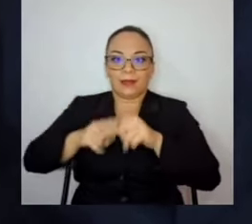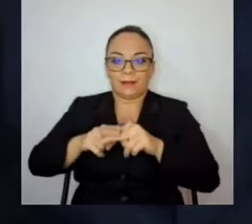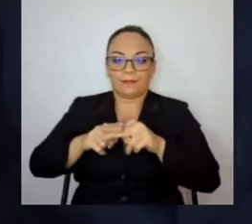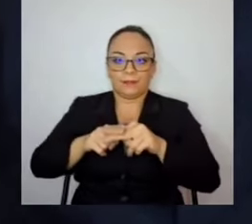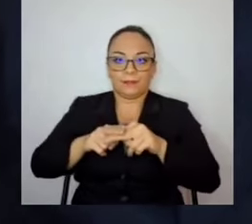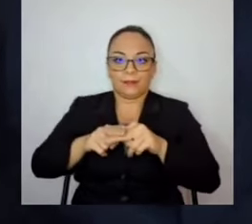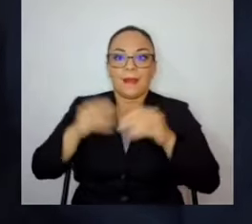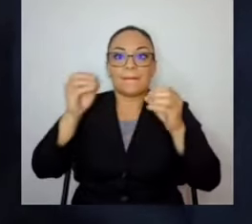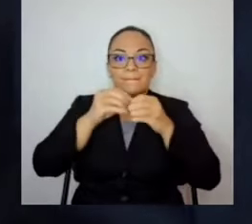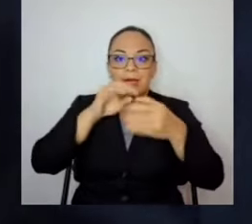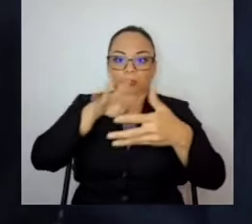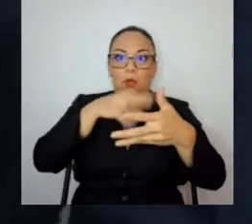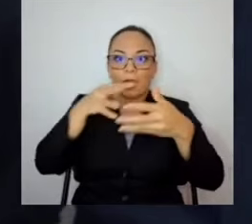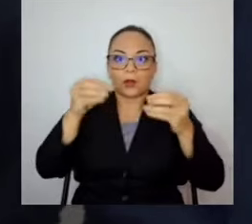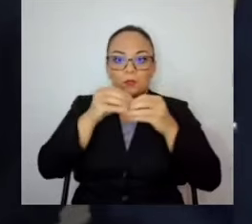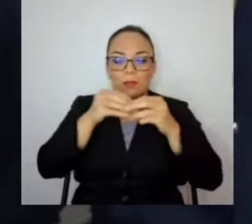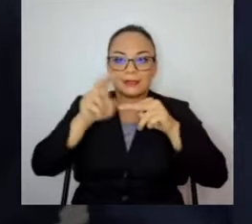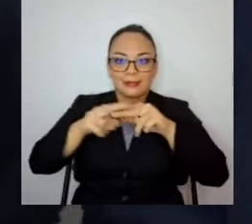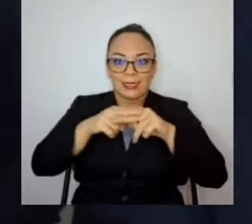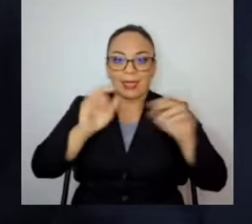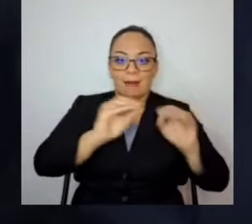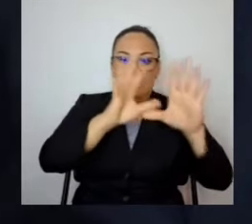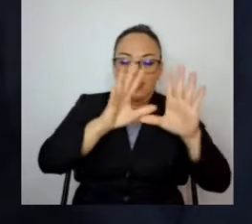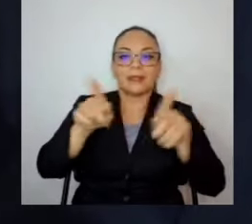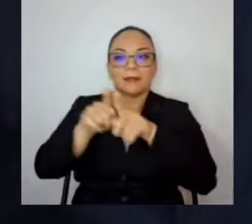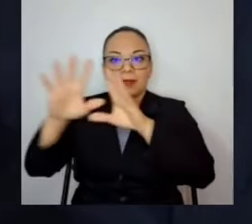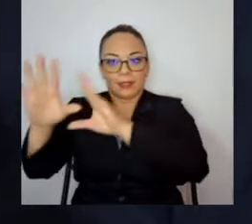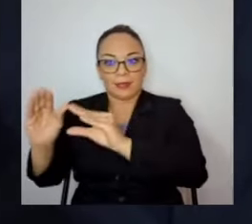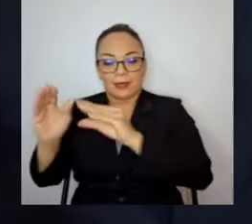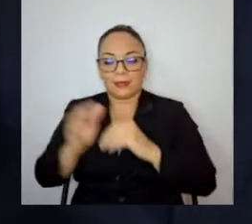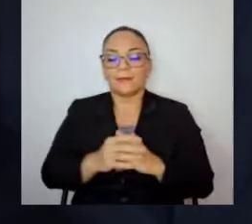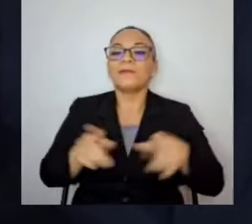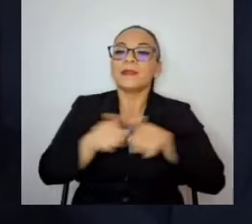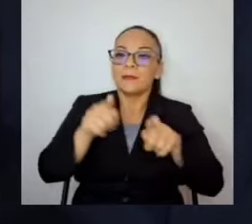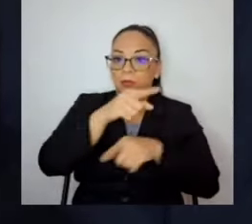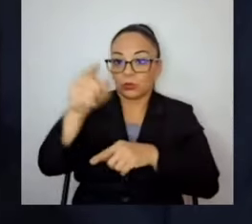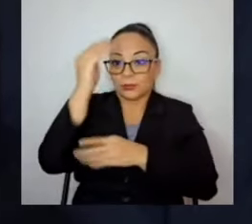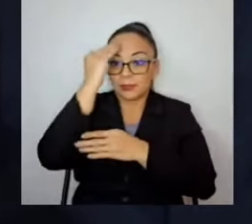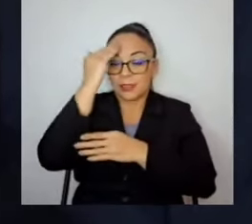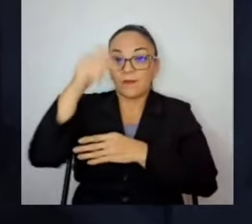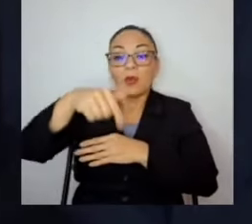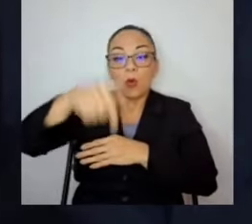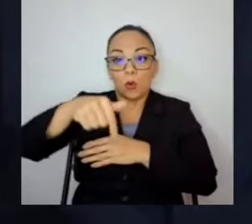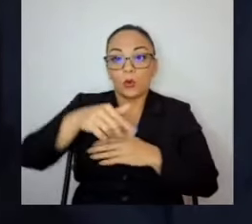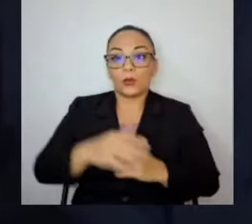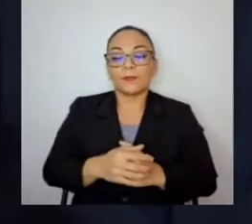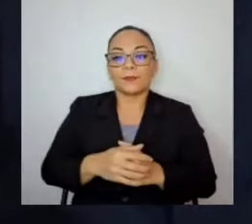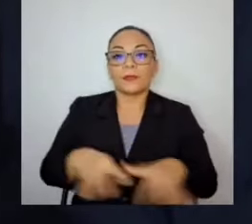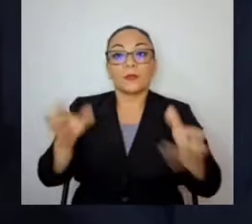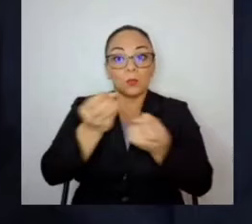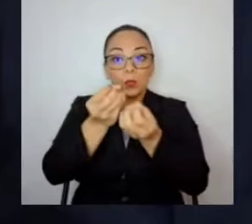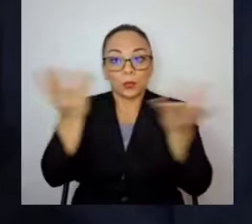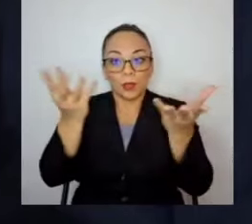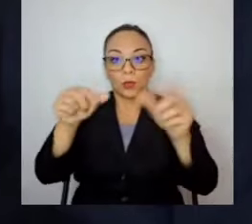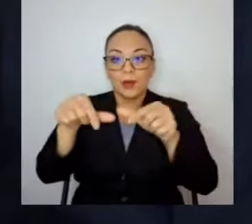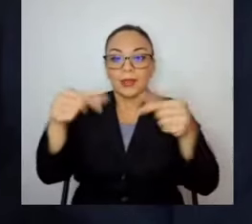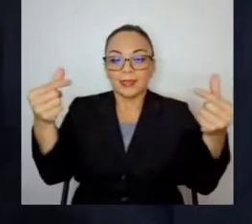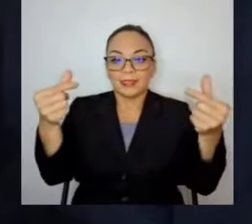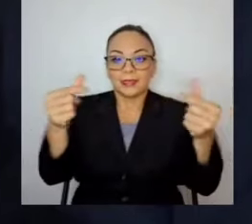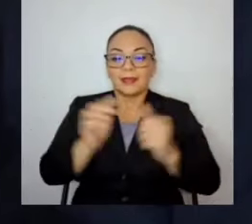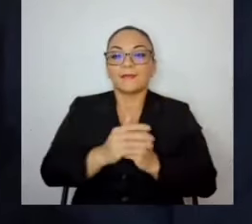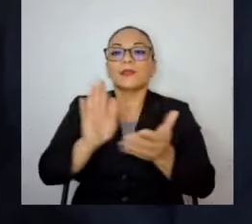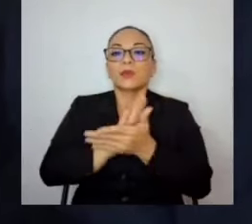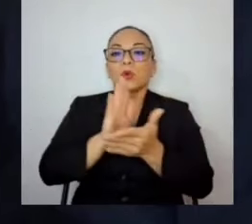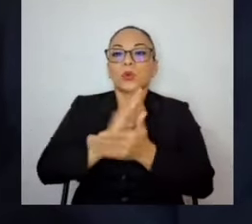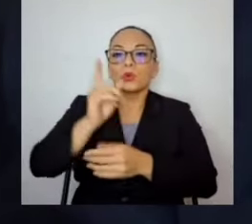tarde. Y como es de conocimiento público, el día de hoy fue publicada en la Gaceta la directriz